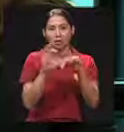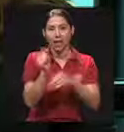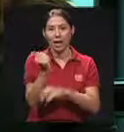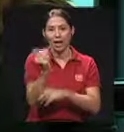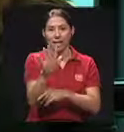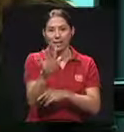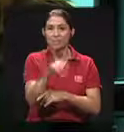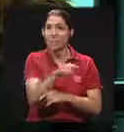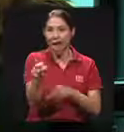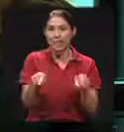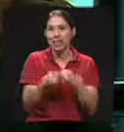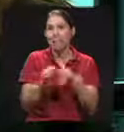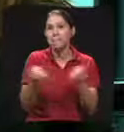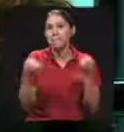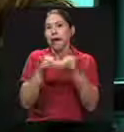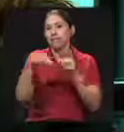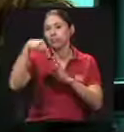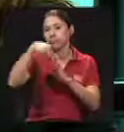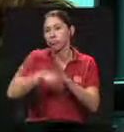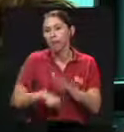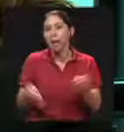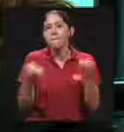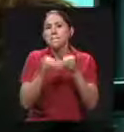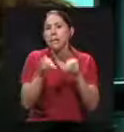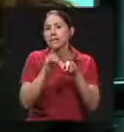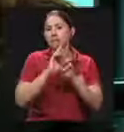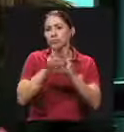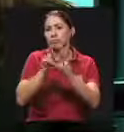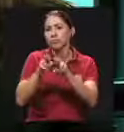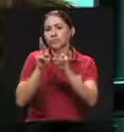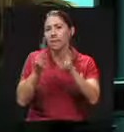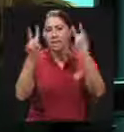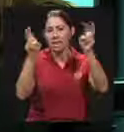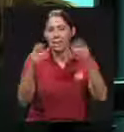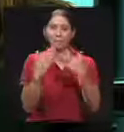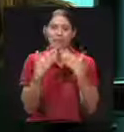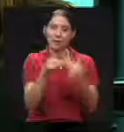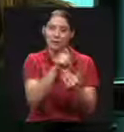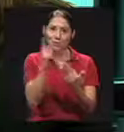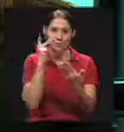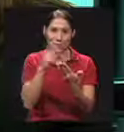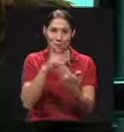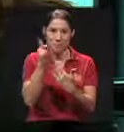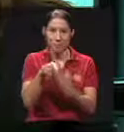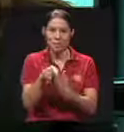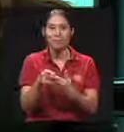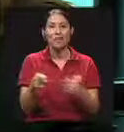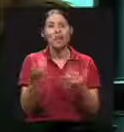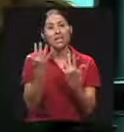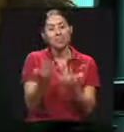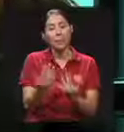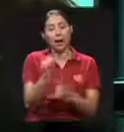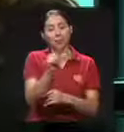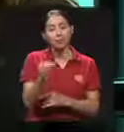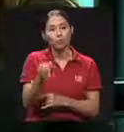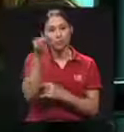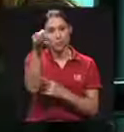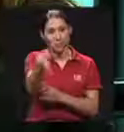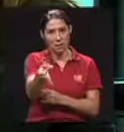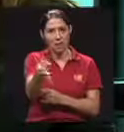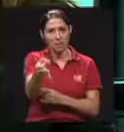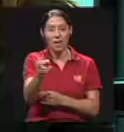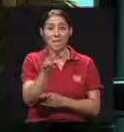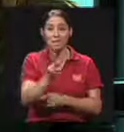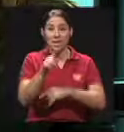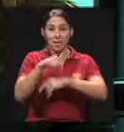ahí tenemos una versión más extendida con más consultas que usted tenga sobre el tema. Le agradecemos que nos haya acompañado en esta edición y le esperamos la próxima semana,